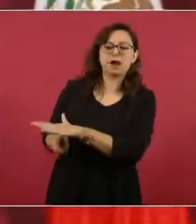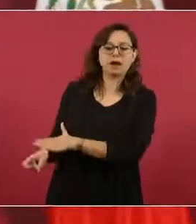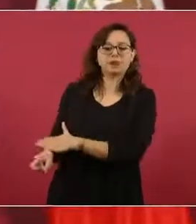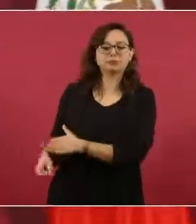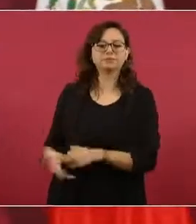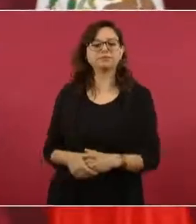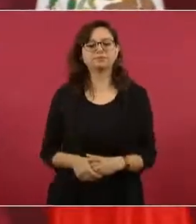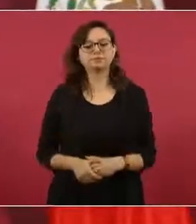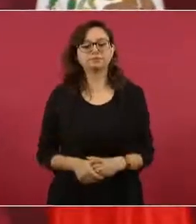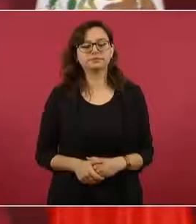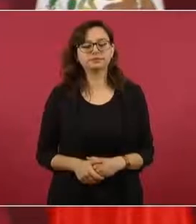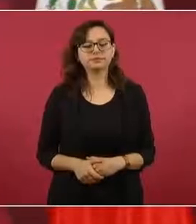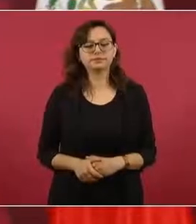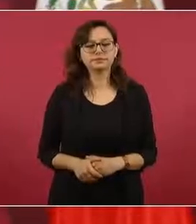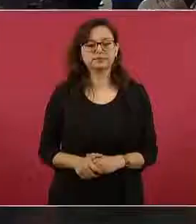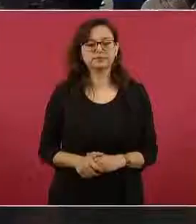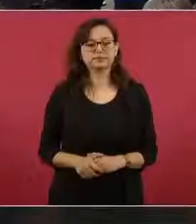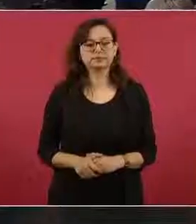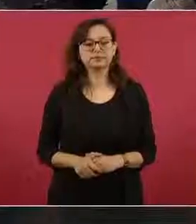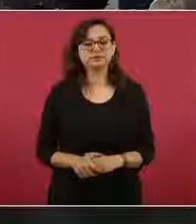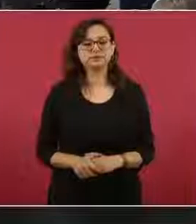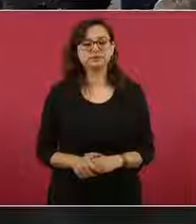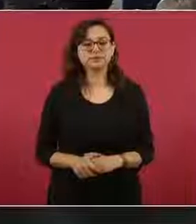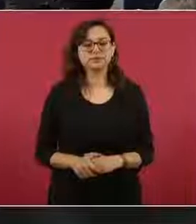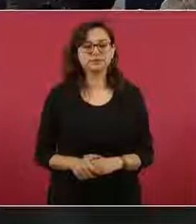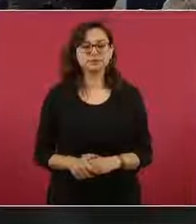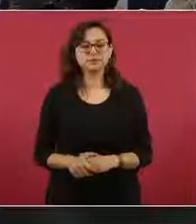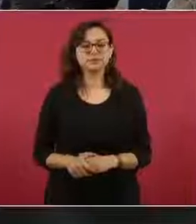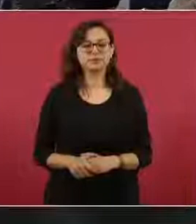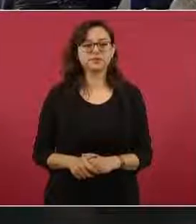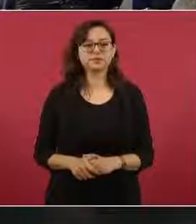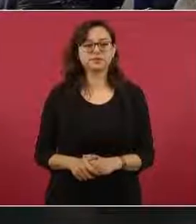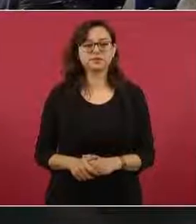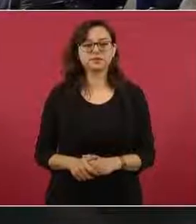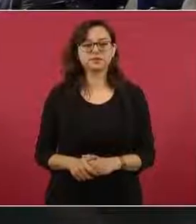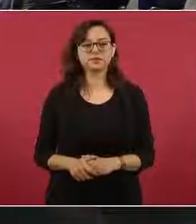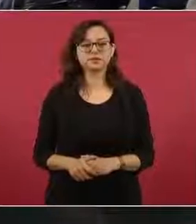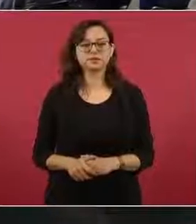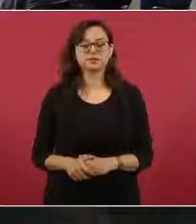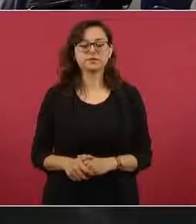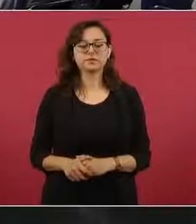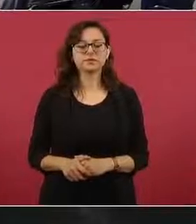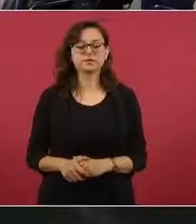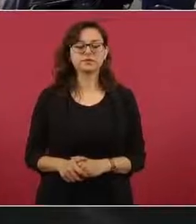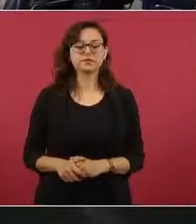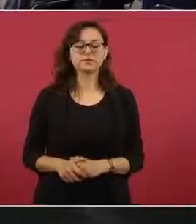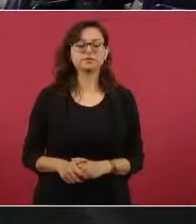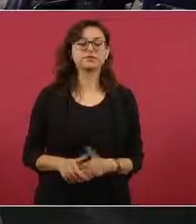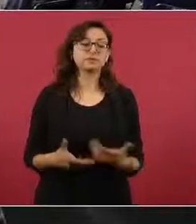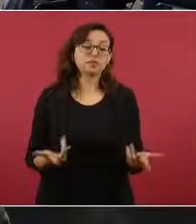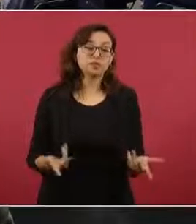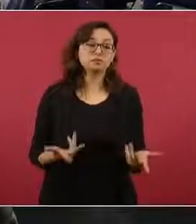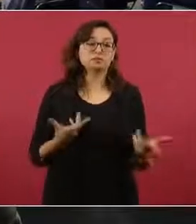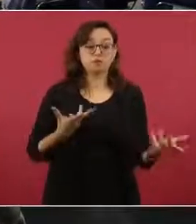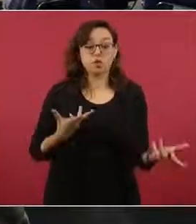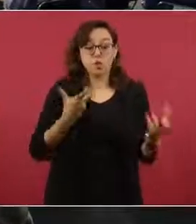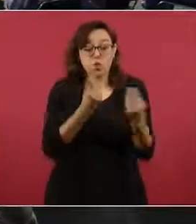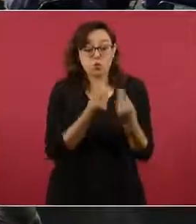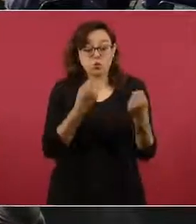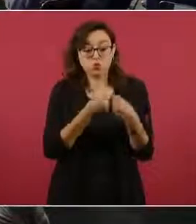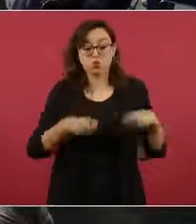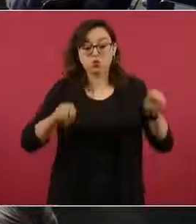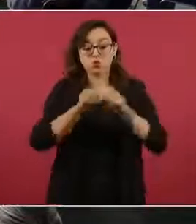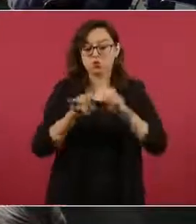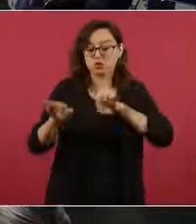se cancelaron también algunas operaciones, esa fue la instrucción